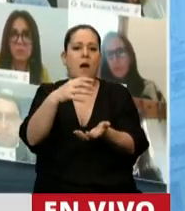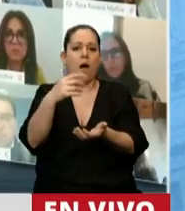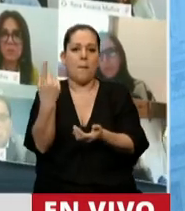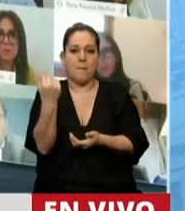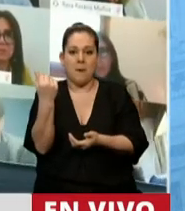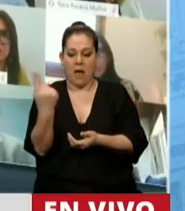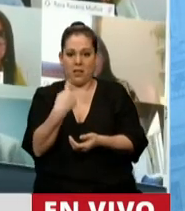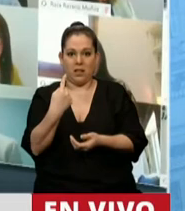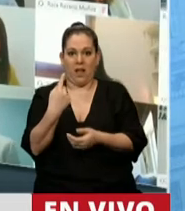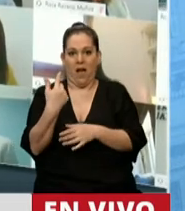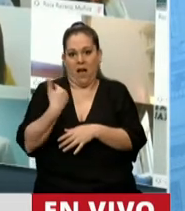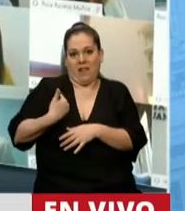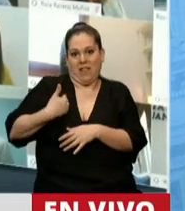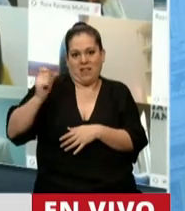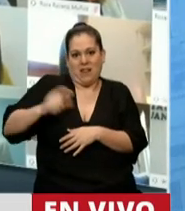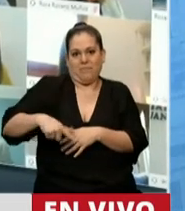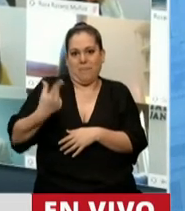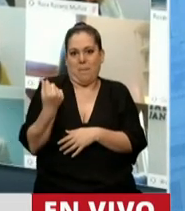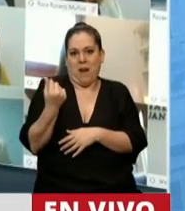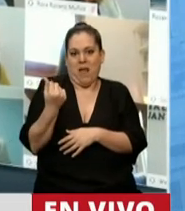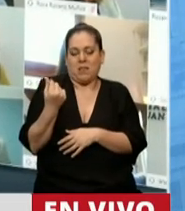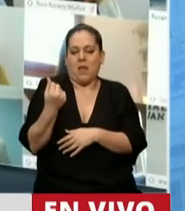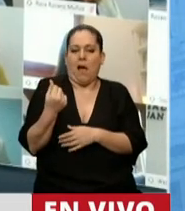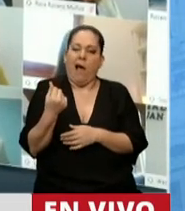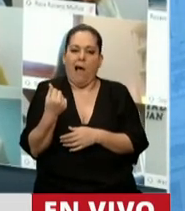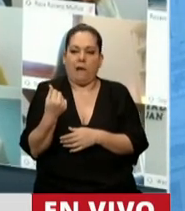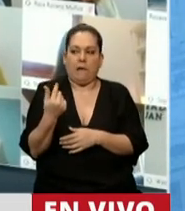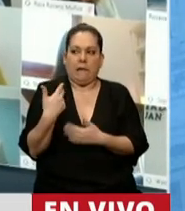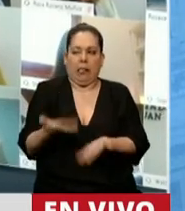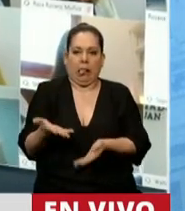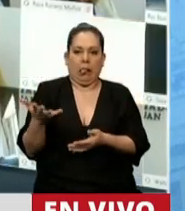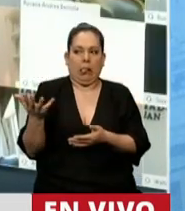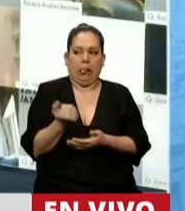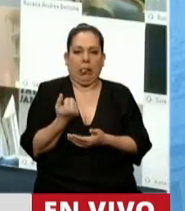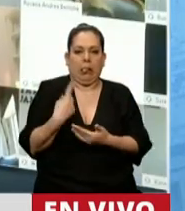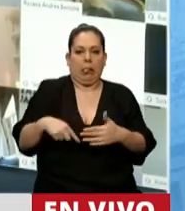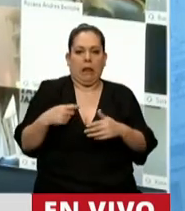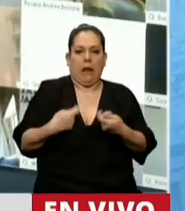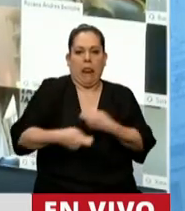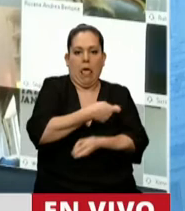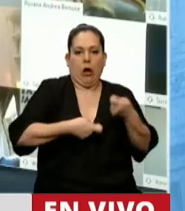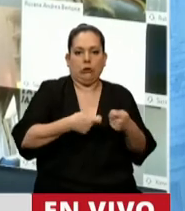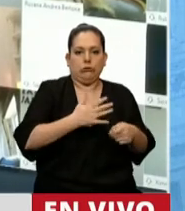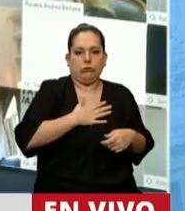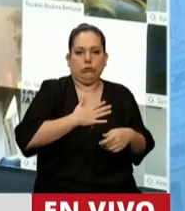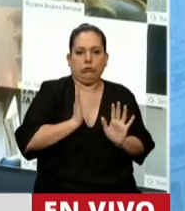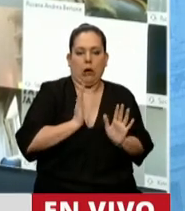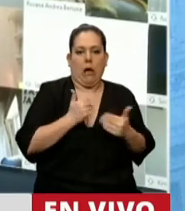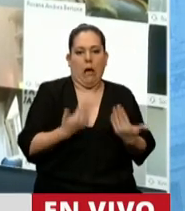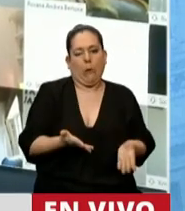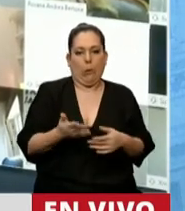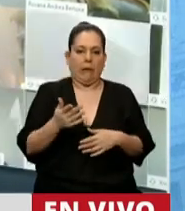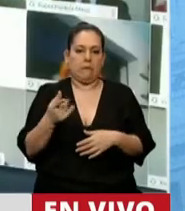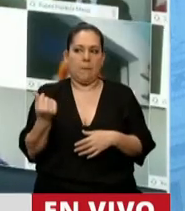argentinos en beneficio propio, con un criterio de expansión de sus propios negocios, financiándose con la plata de los